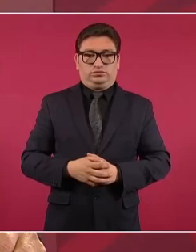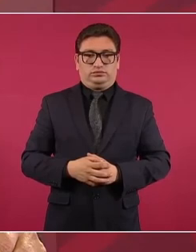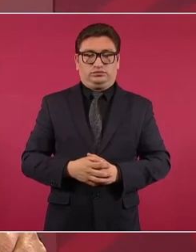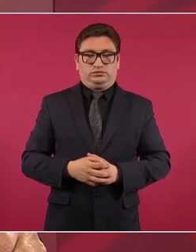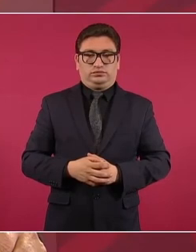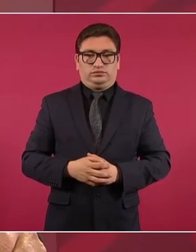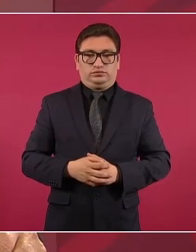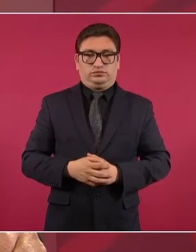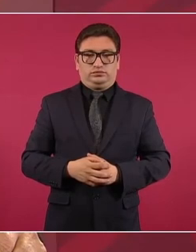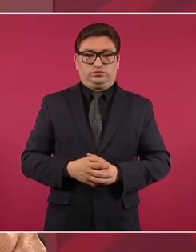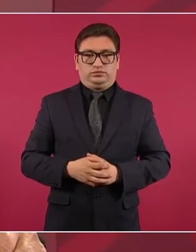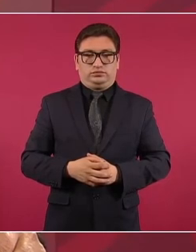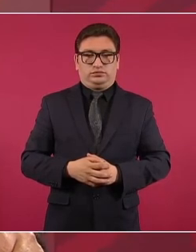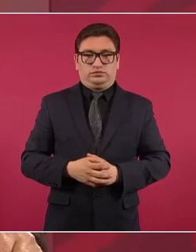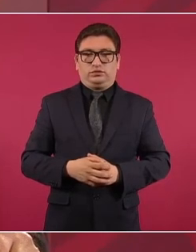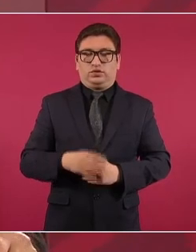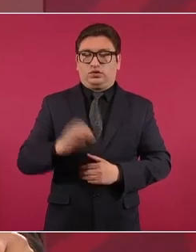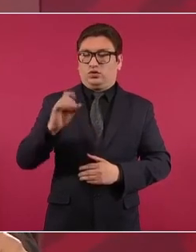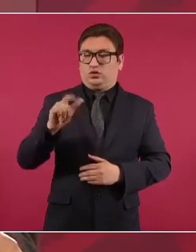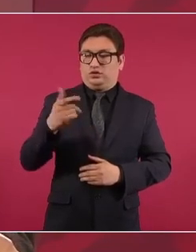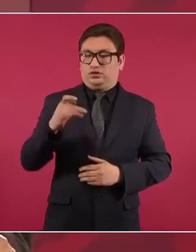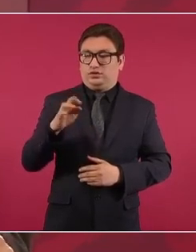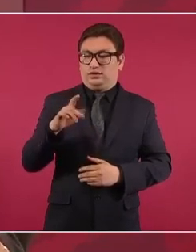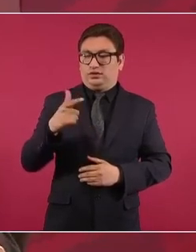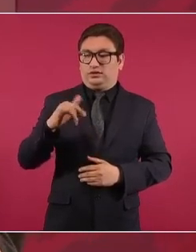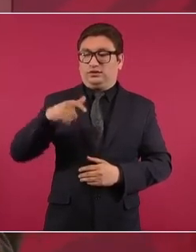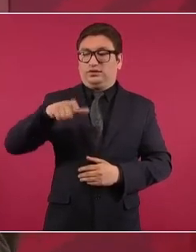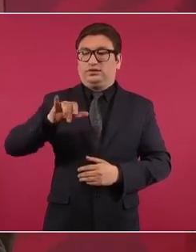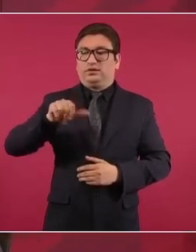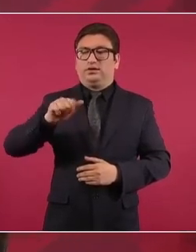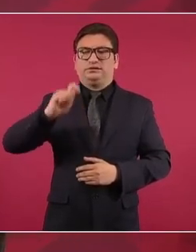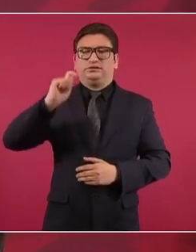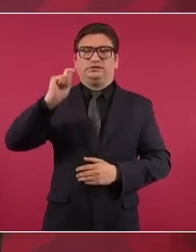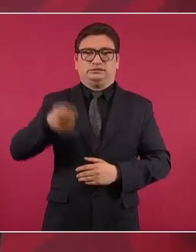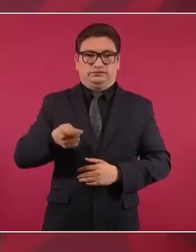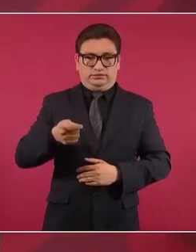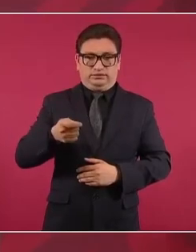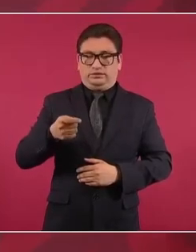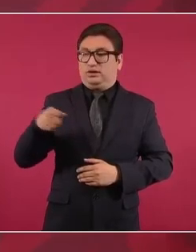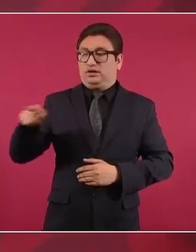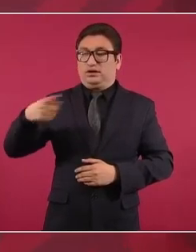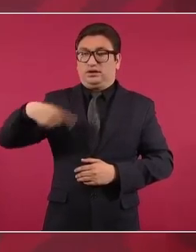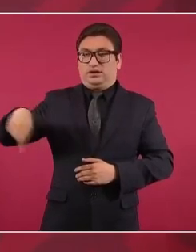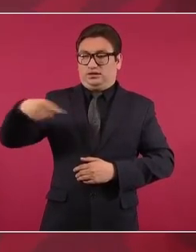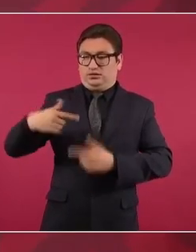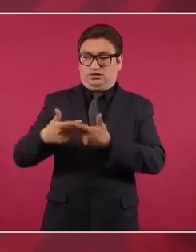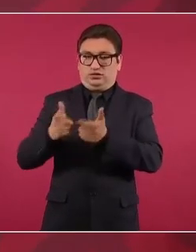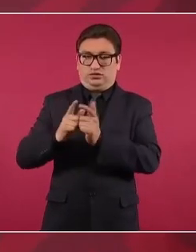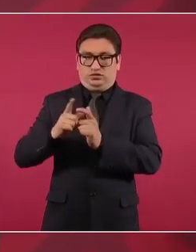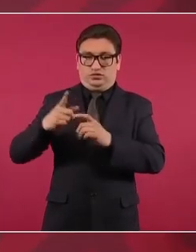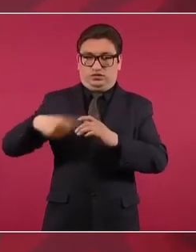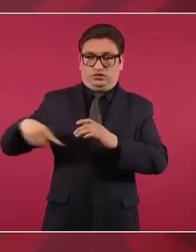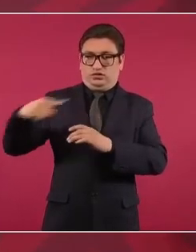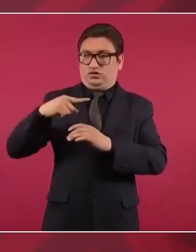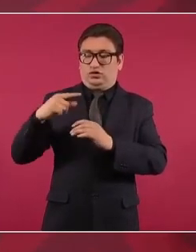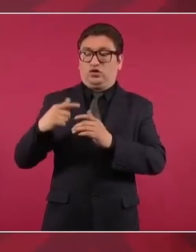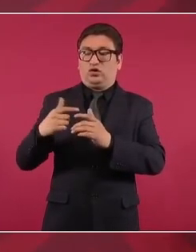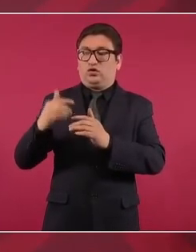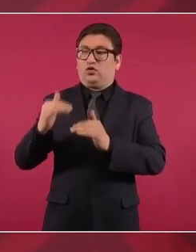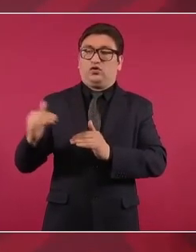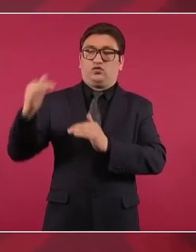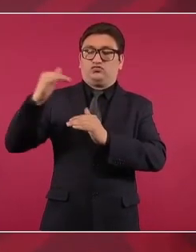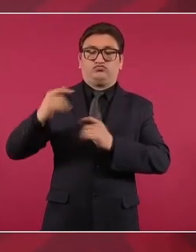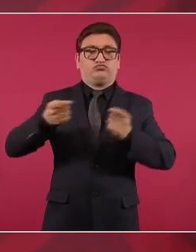La oligarquía es el gobierno de los potentados.